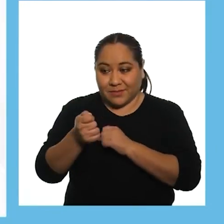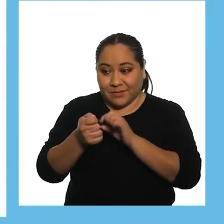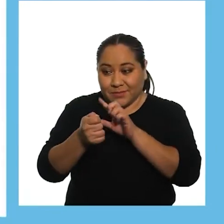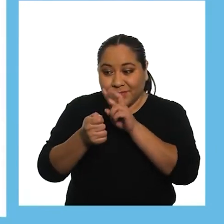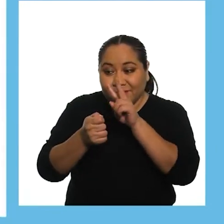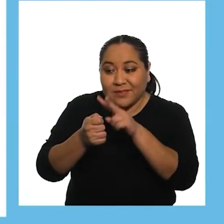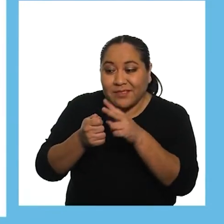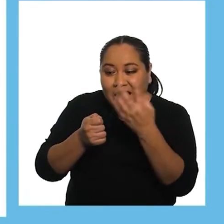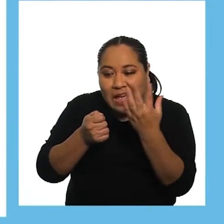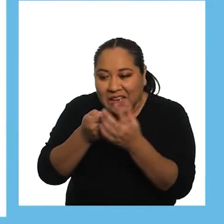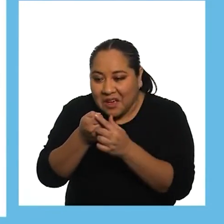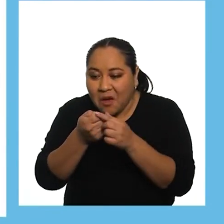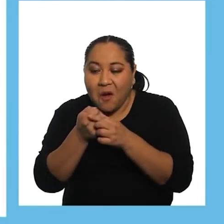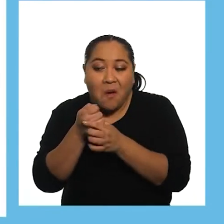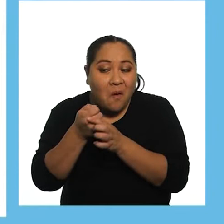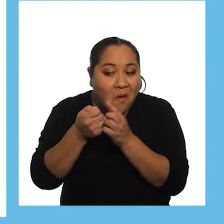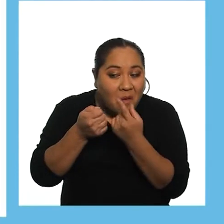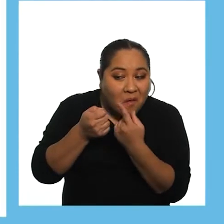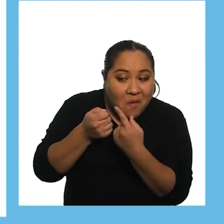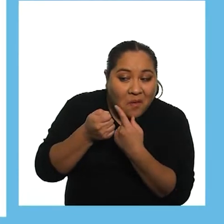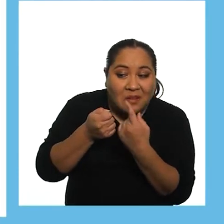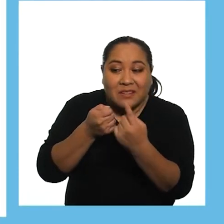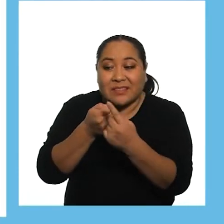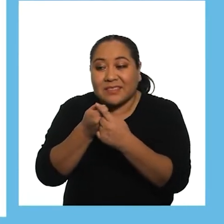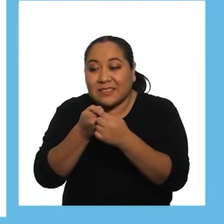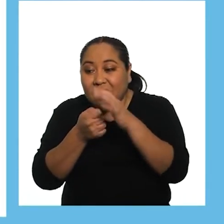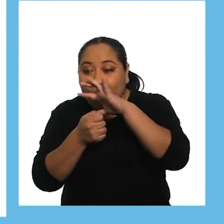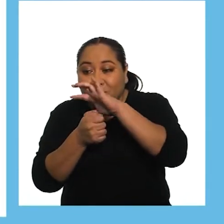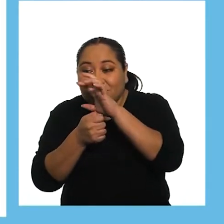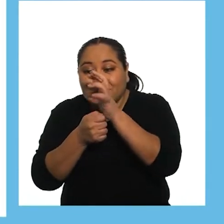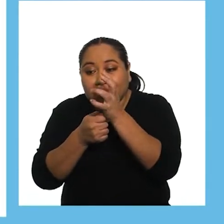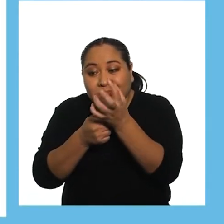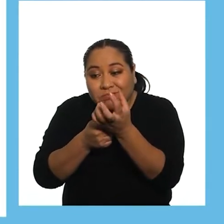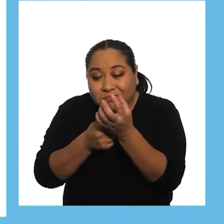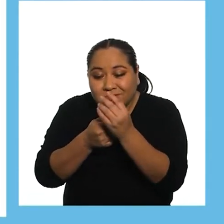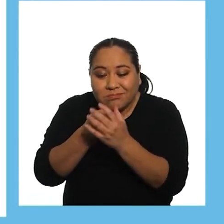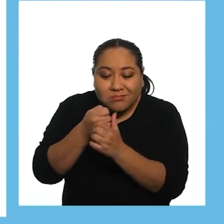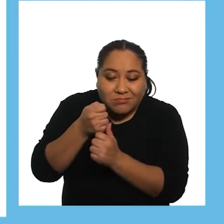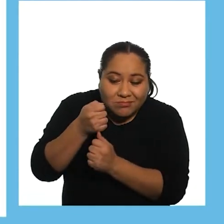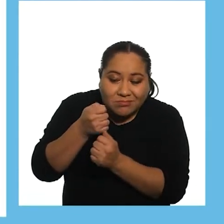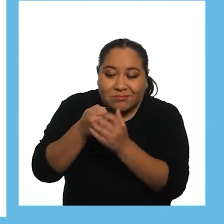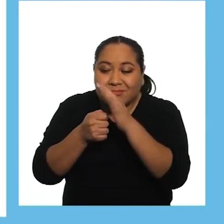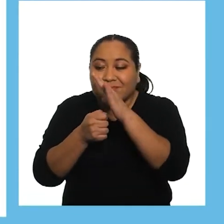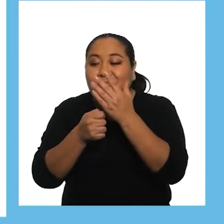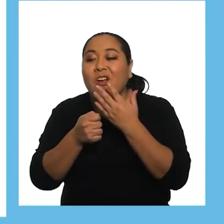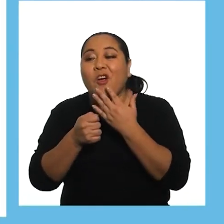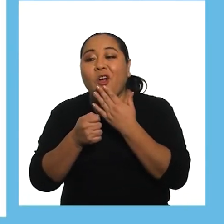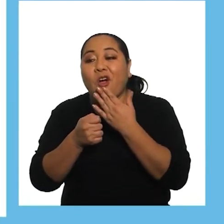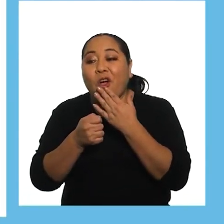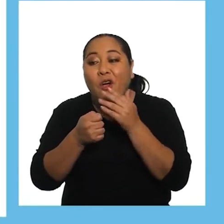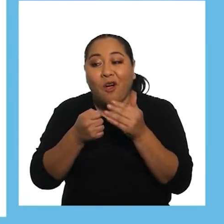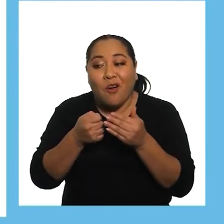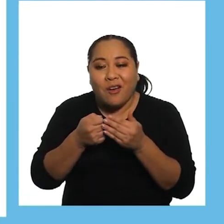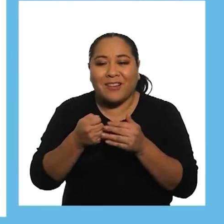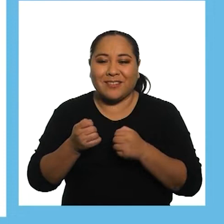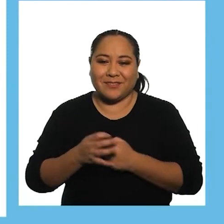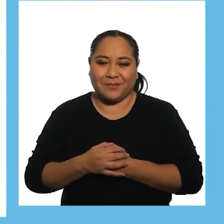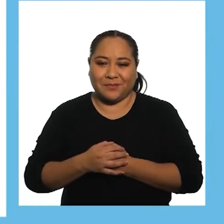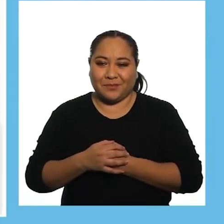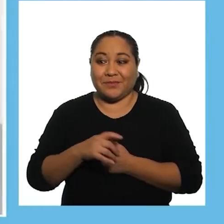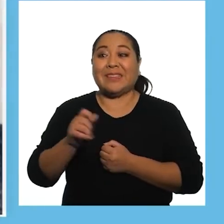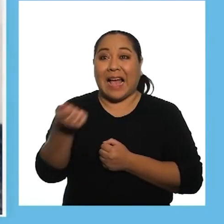Hazle notar los detalles del sonajero, como su forma, figuras y colores